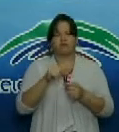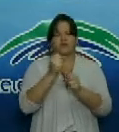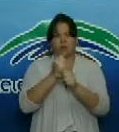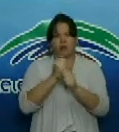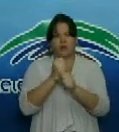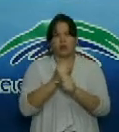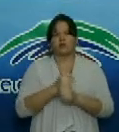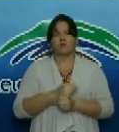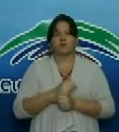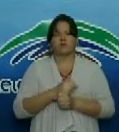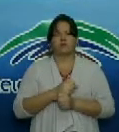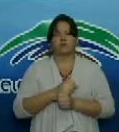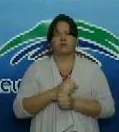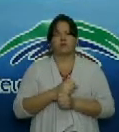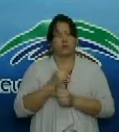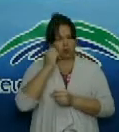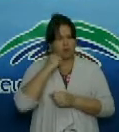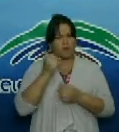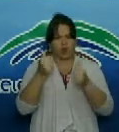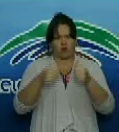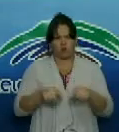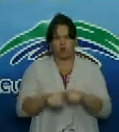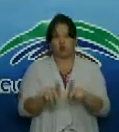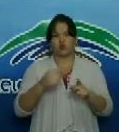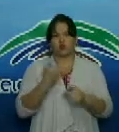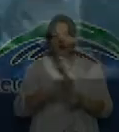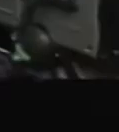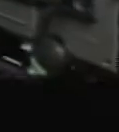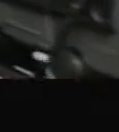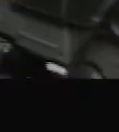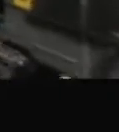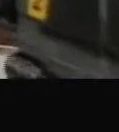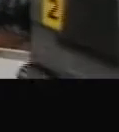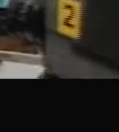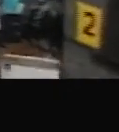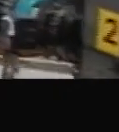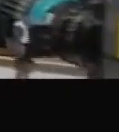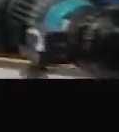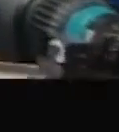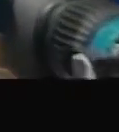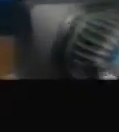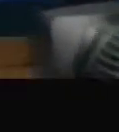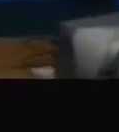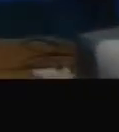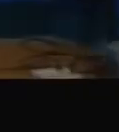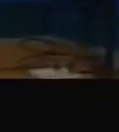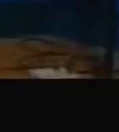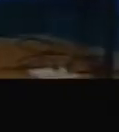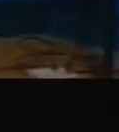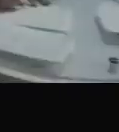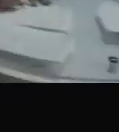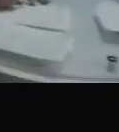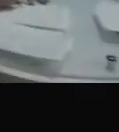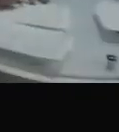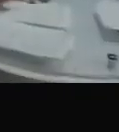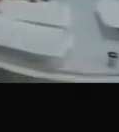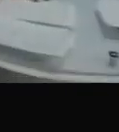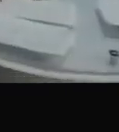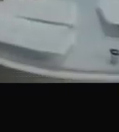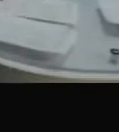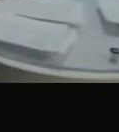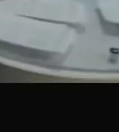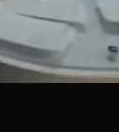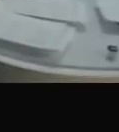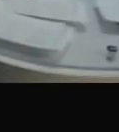pandemia todo esto y mucho más quédese con nosotros nuestro trabajo por Cuba no se detiene queremos decirte